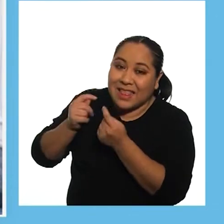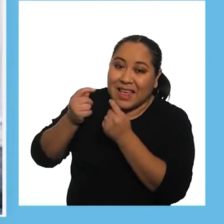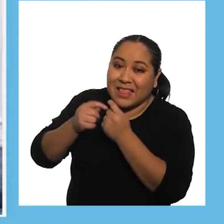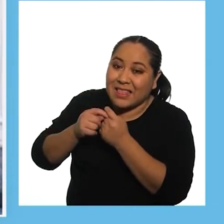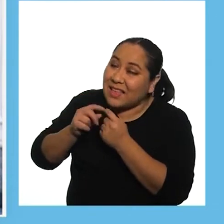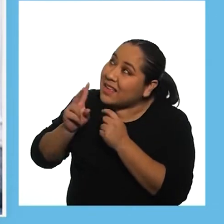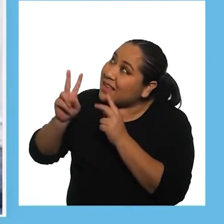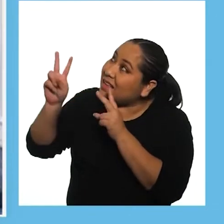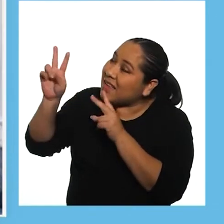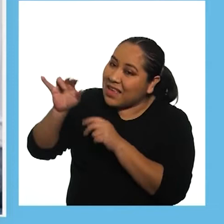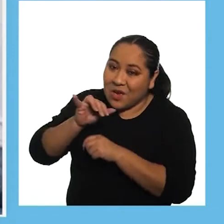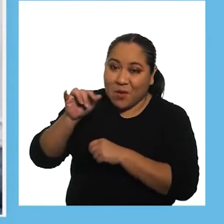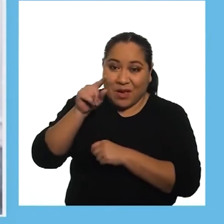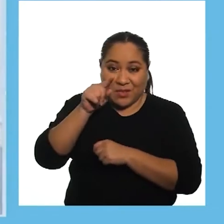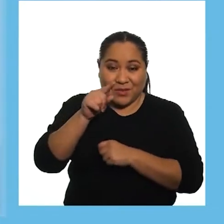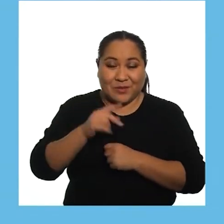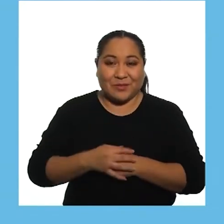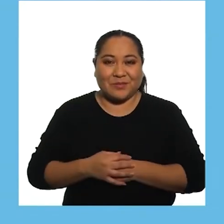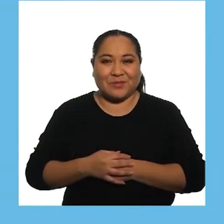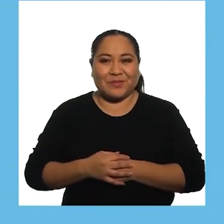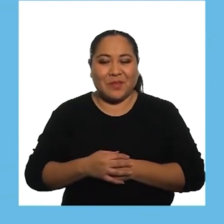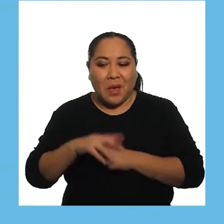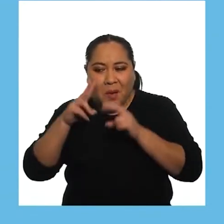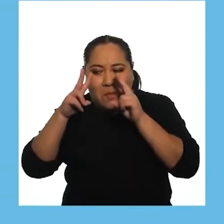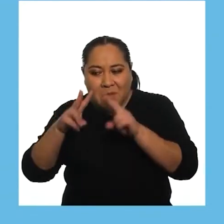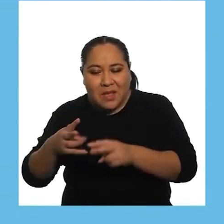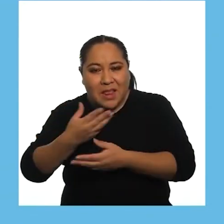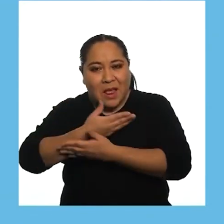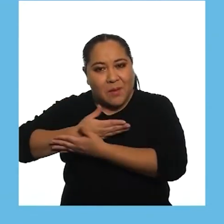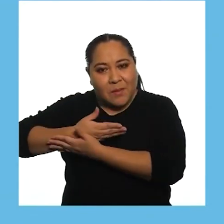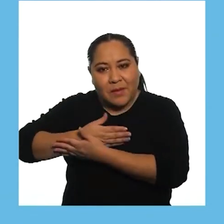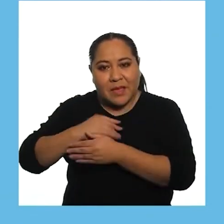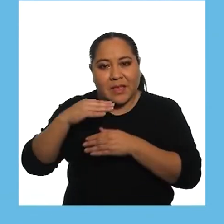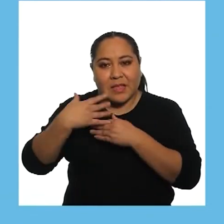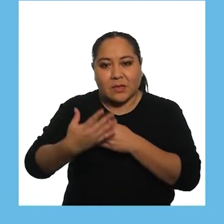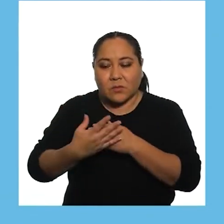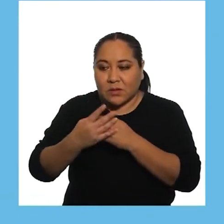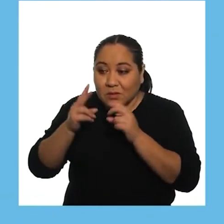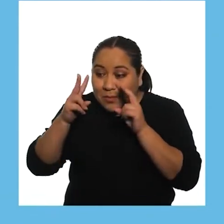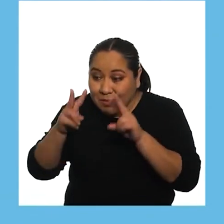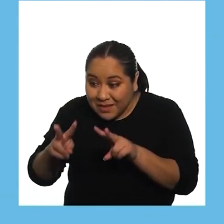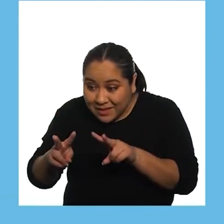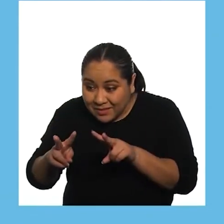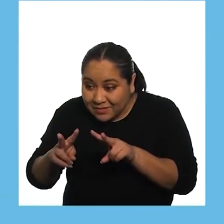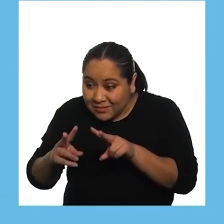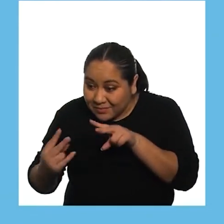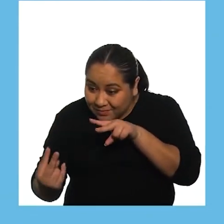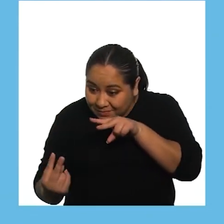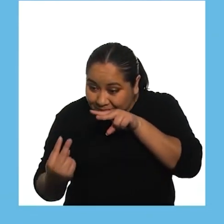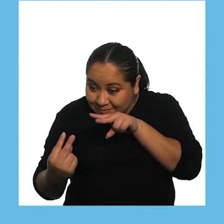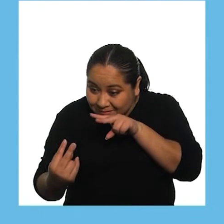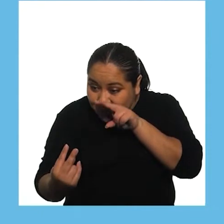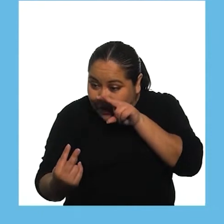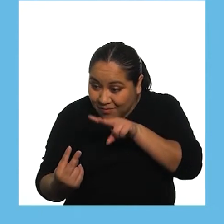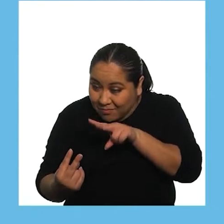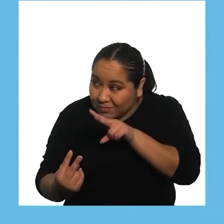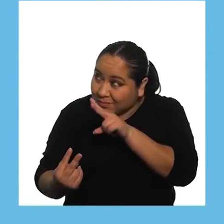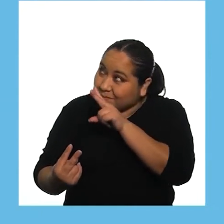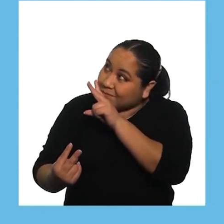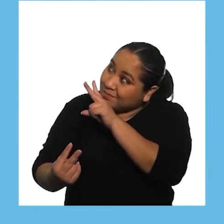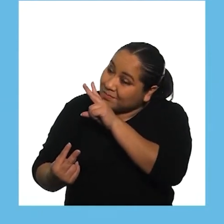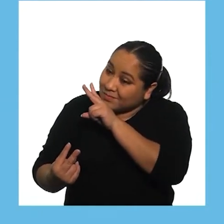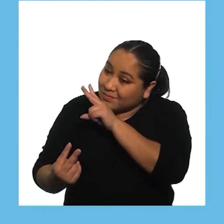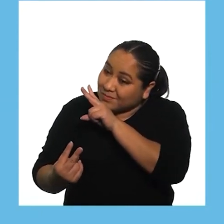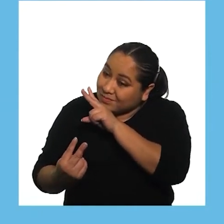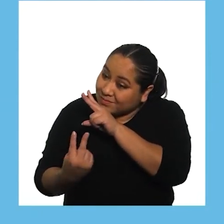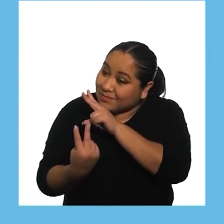mirar al mismo lugar que tú Mira al bebé y luego mira nuevamente a la persona adulta